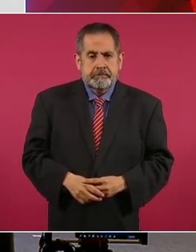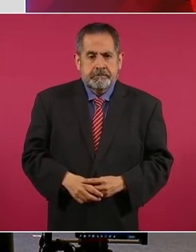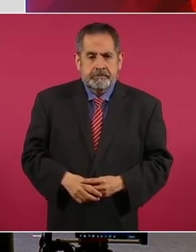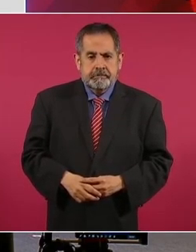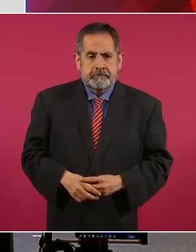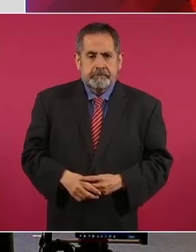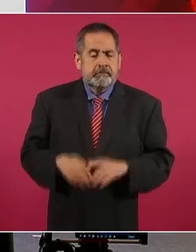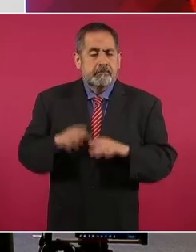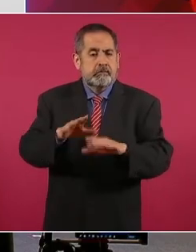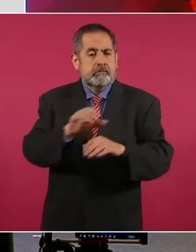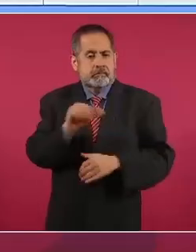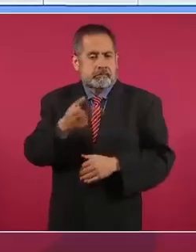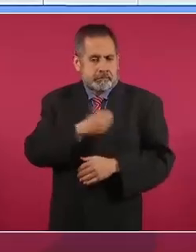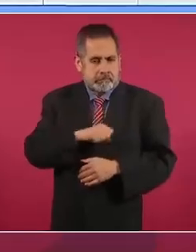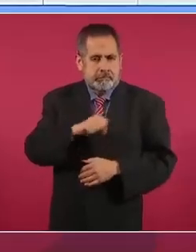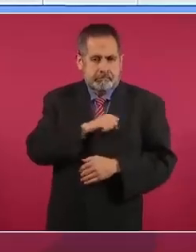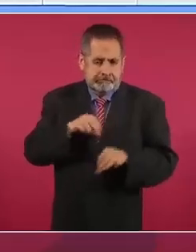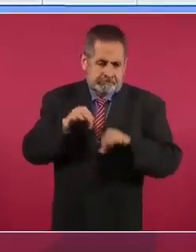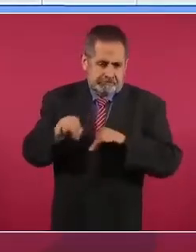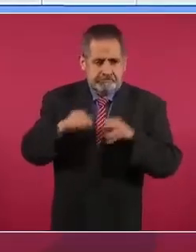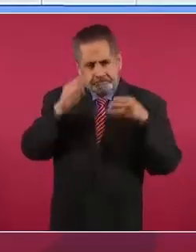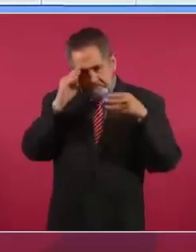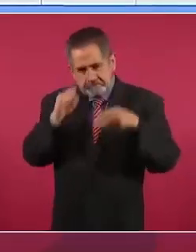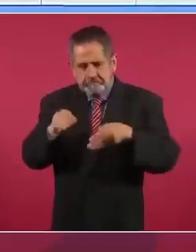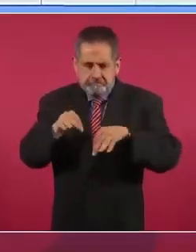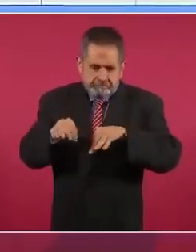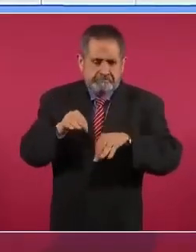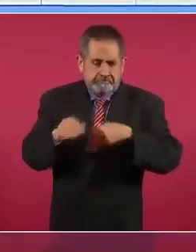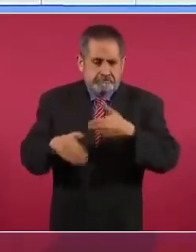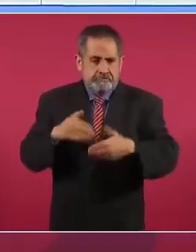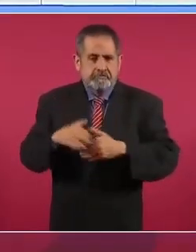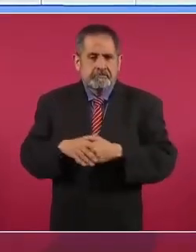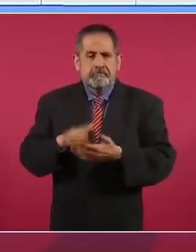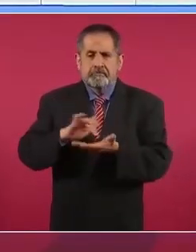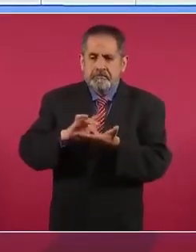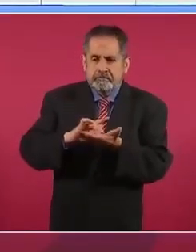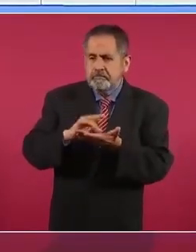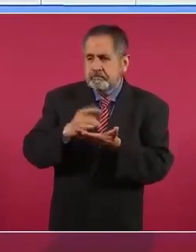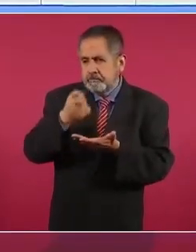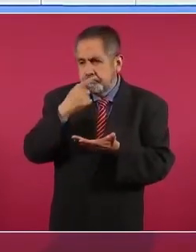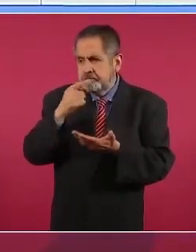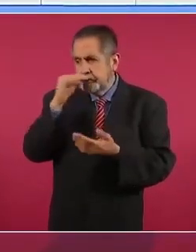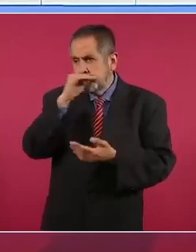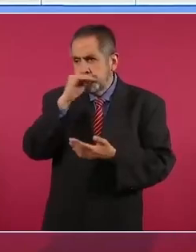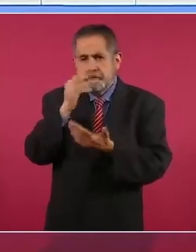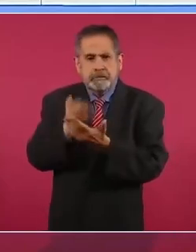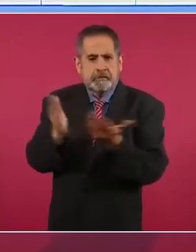Salud, estamos trabajando en medicamentos gratuitos, lo mismo.